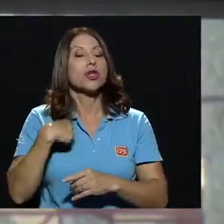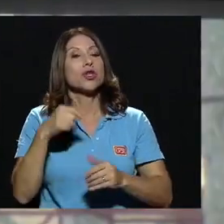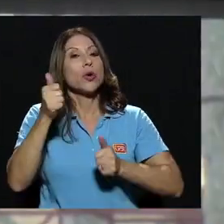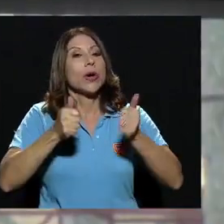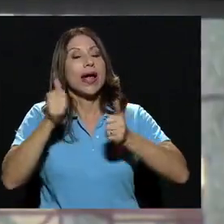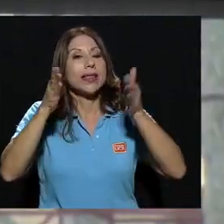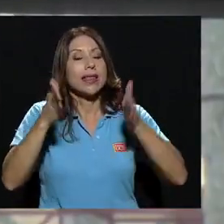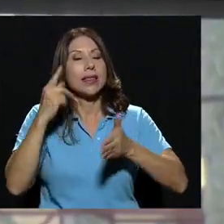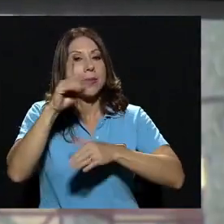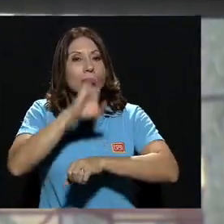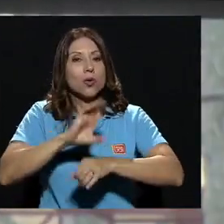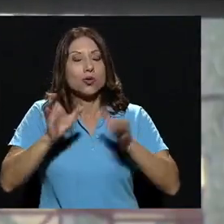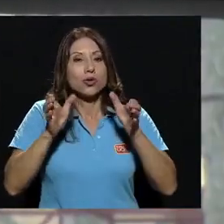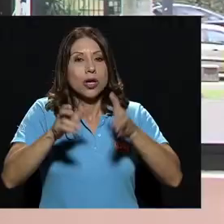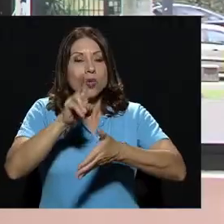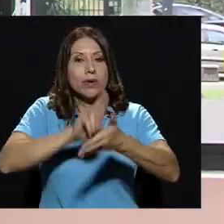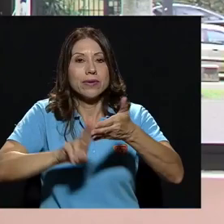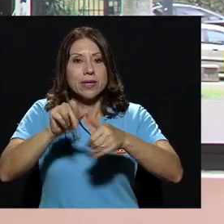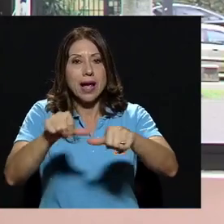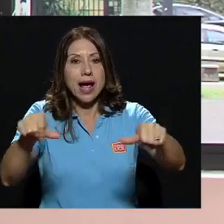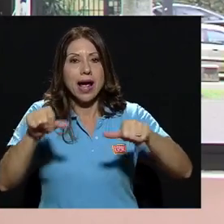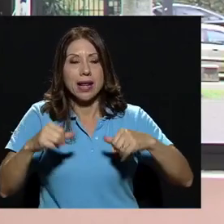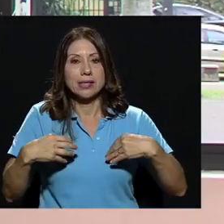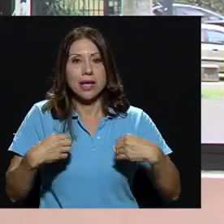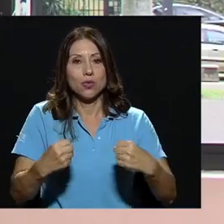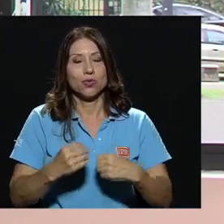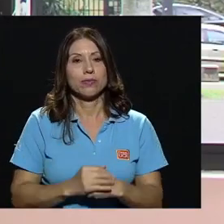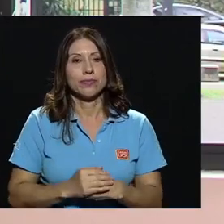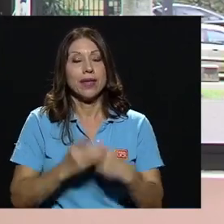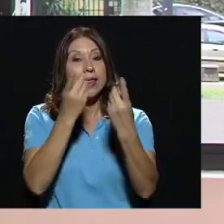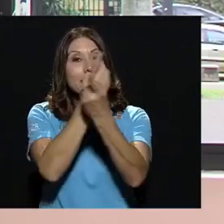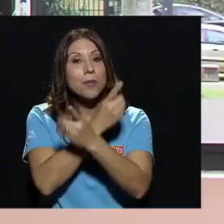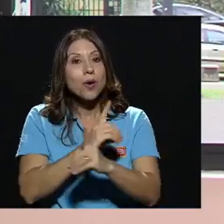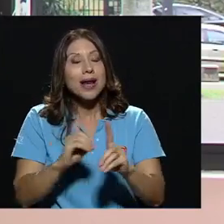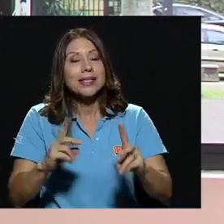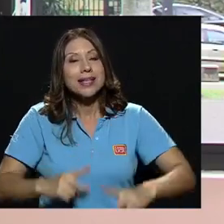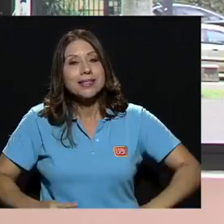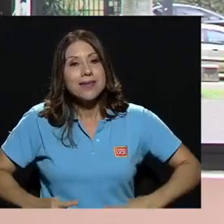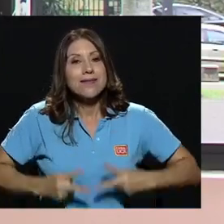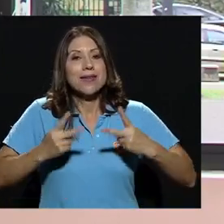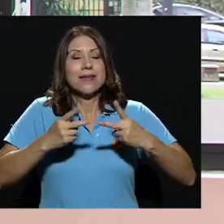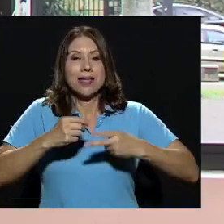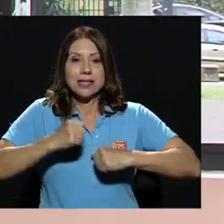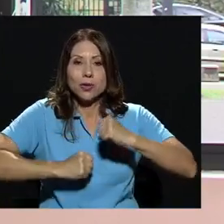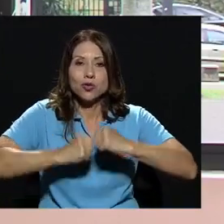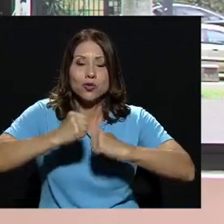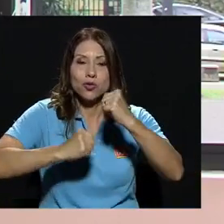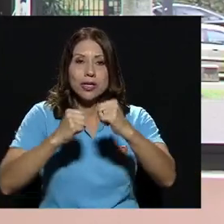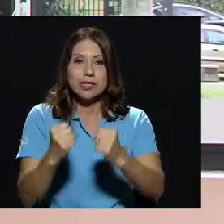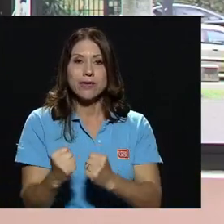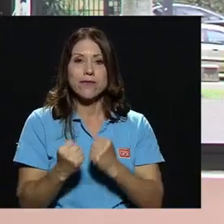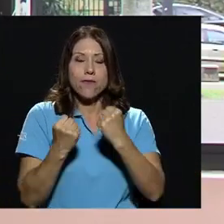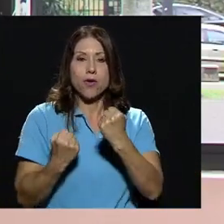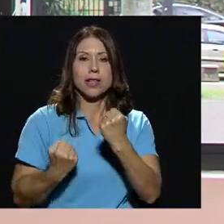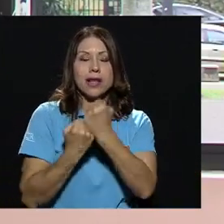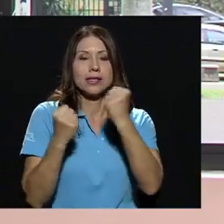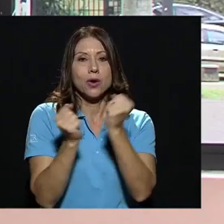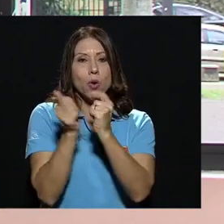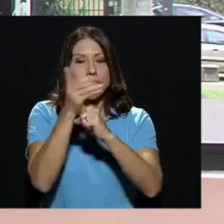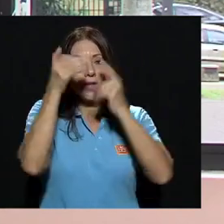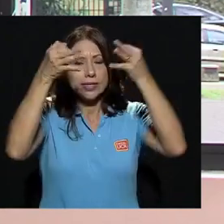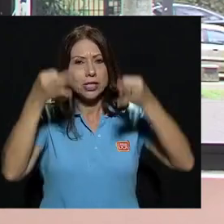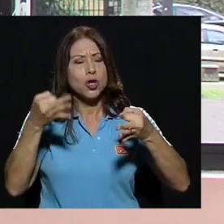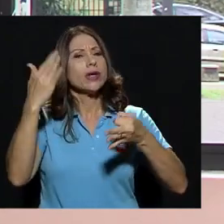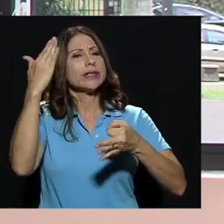Consejo Universitario por el área de salud. La democracia se vive, se construye y se fortalece con decisiones conscientes.